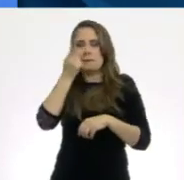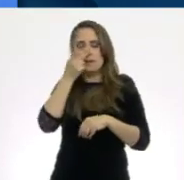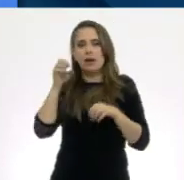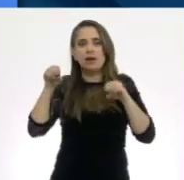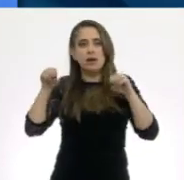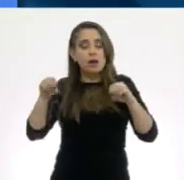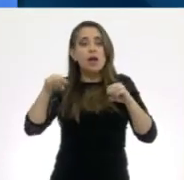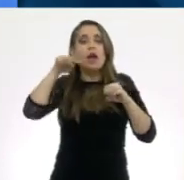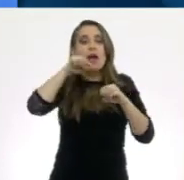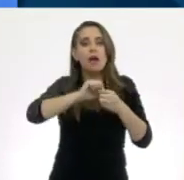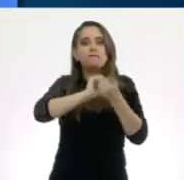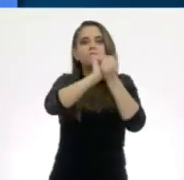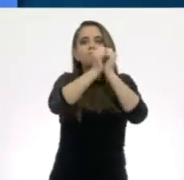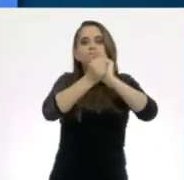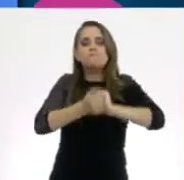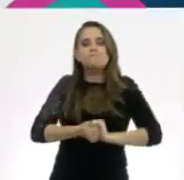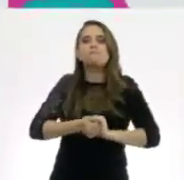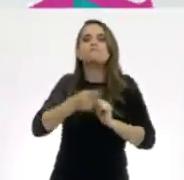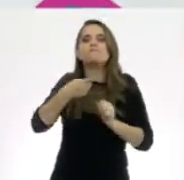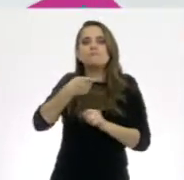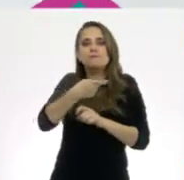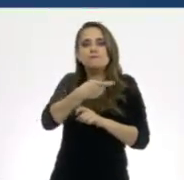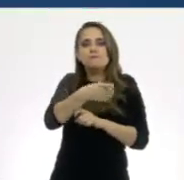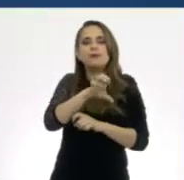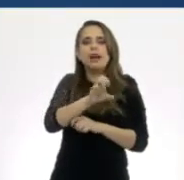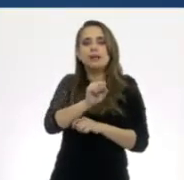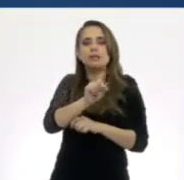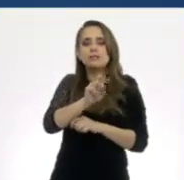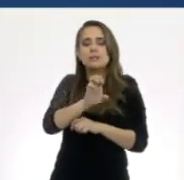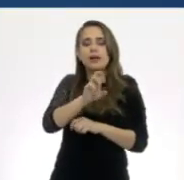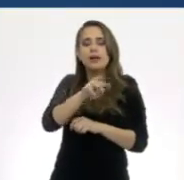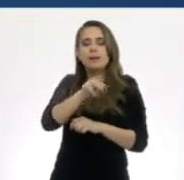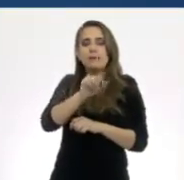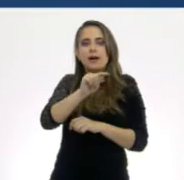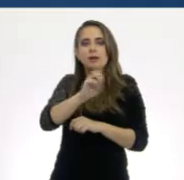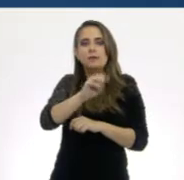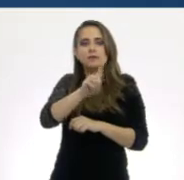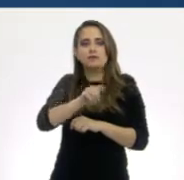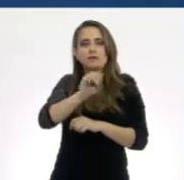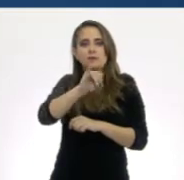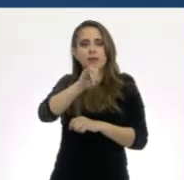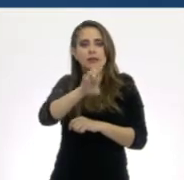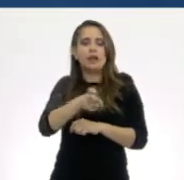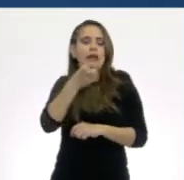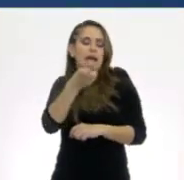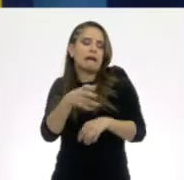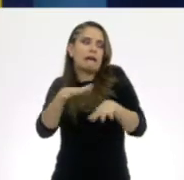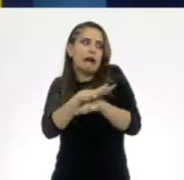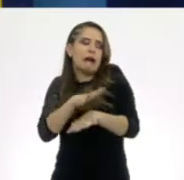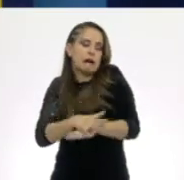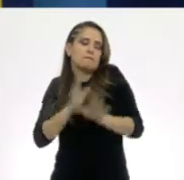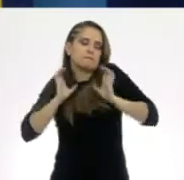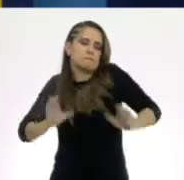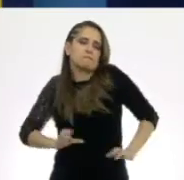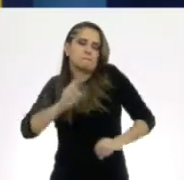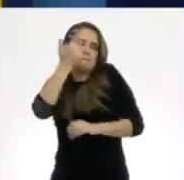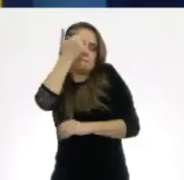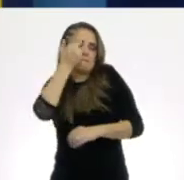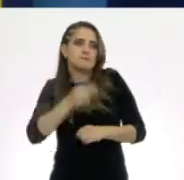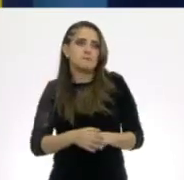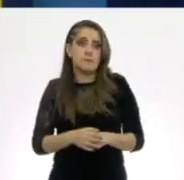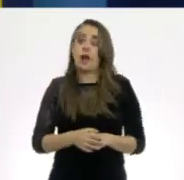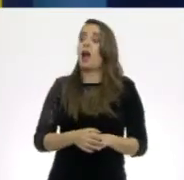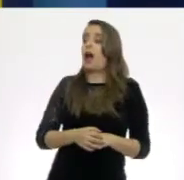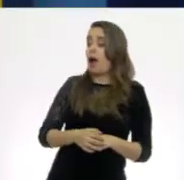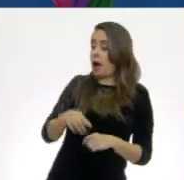producir espermatozoides. Son algunos de los cambios que recuerdo. Tom, veo que